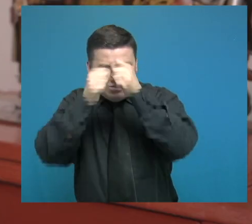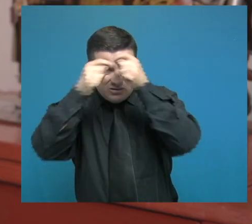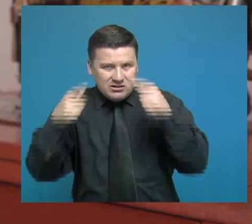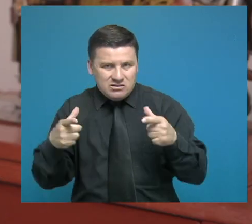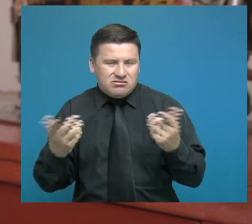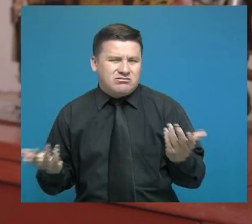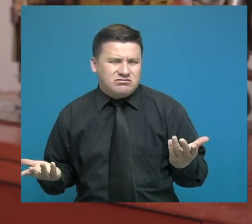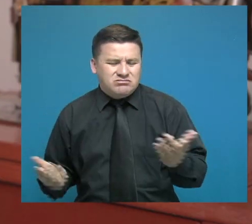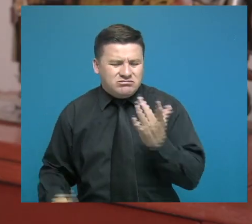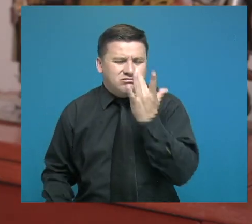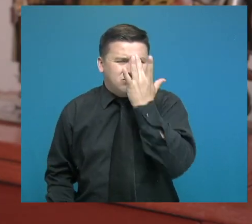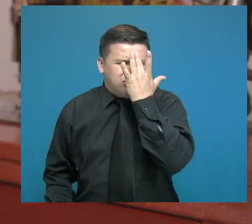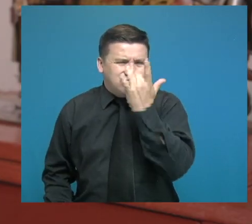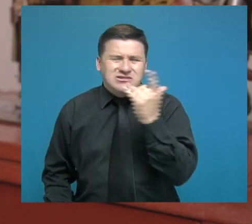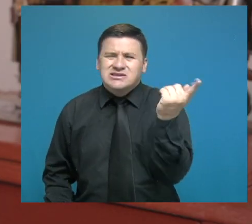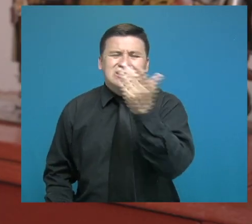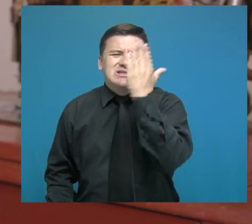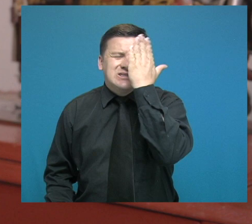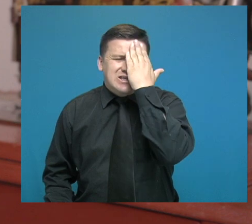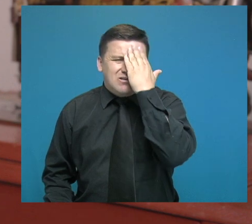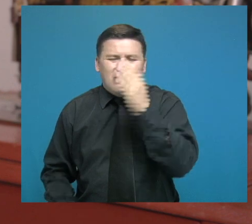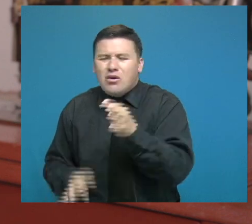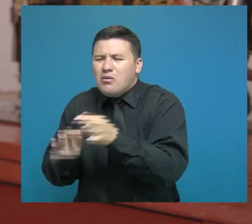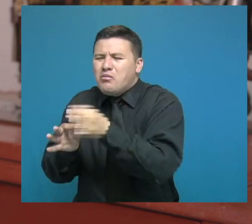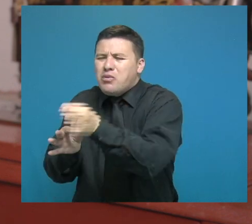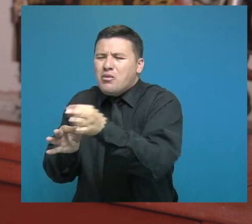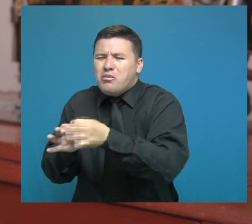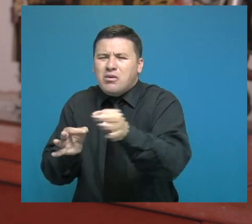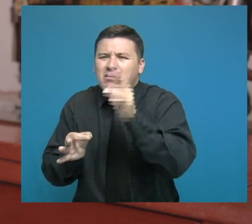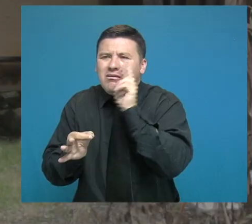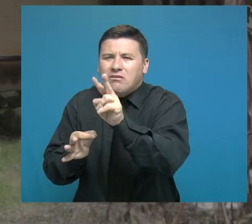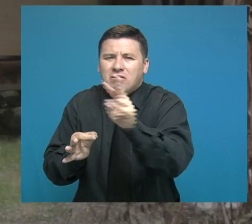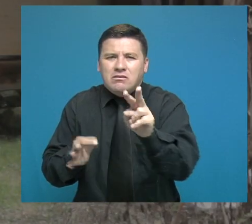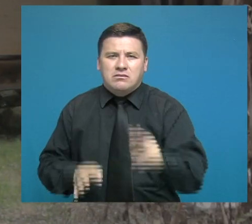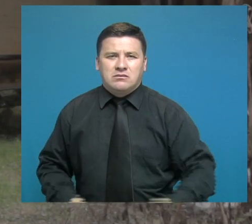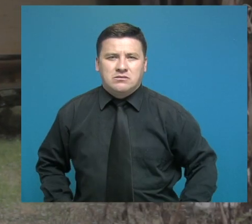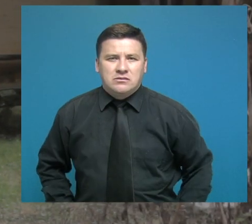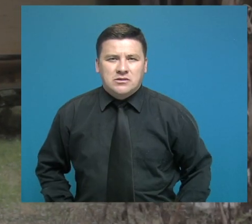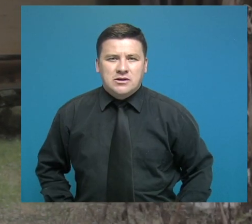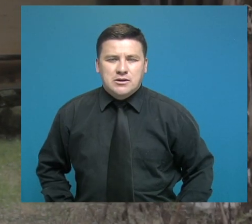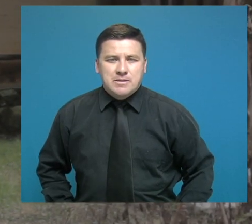ha trabajado en conjunto con ellos, porque eso lo ha visto uno en estos pueblos.